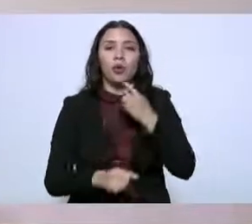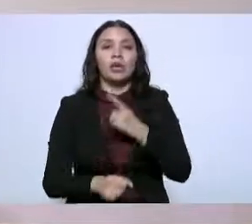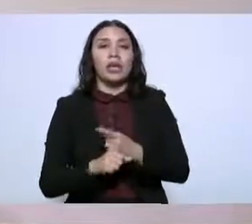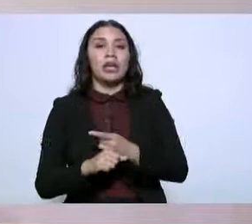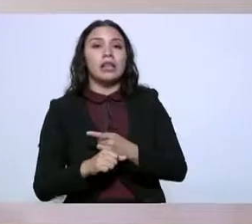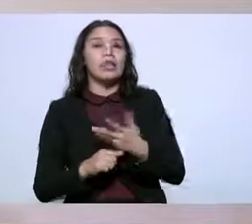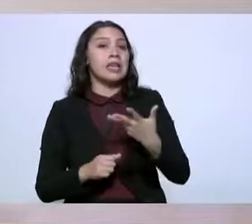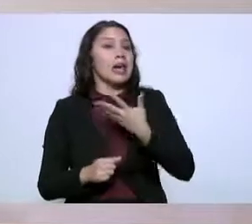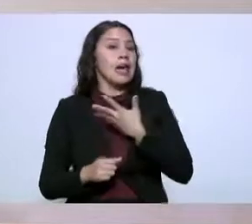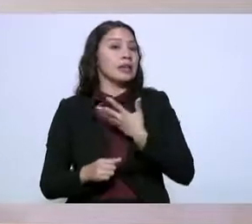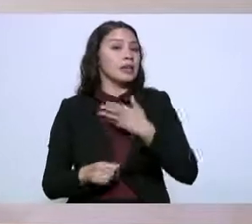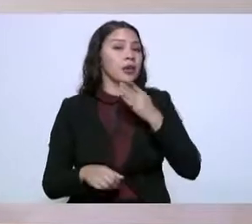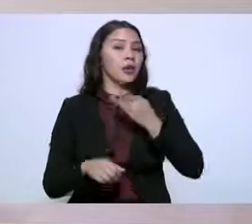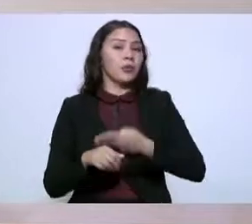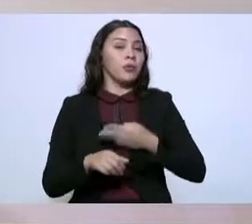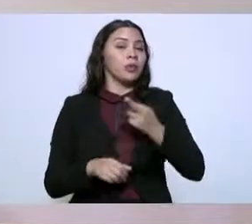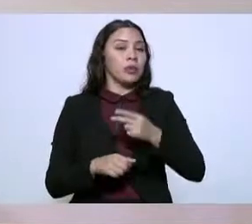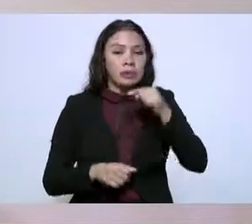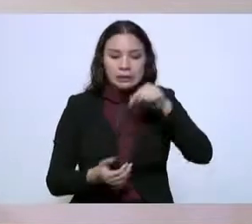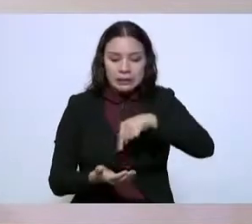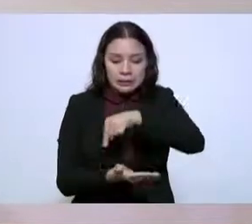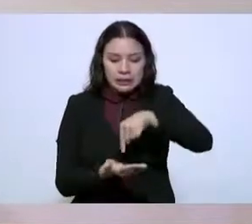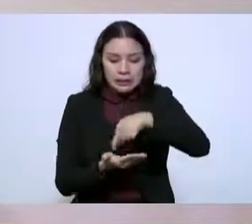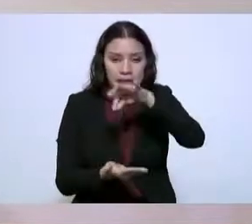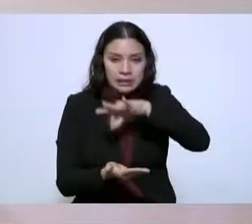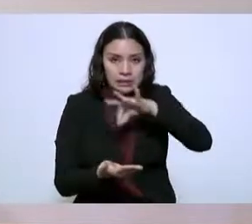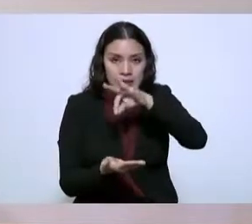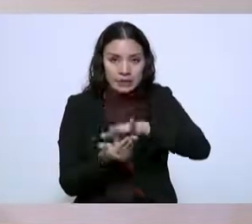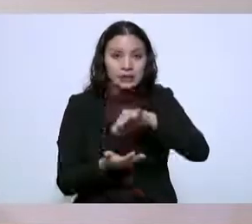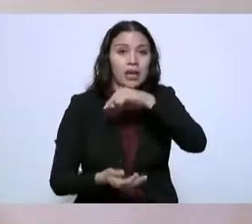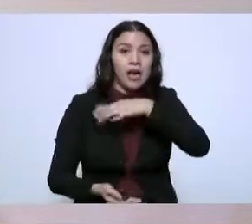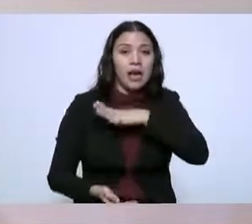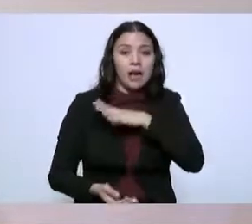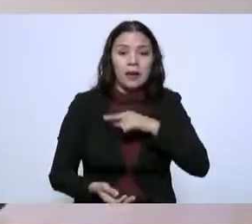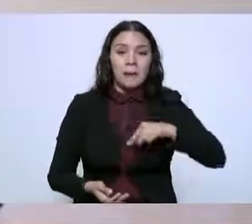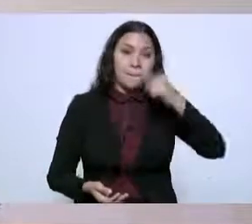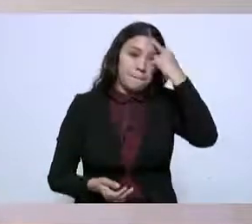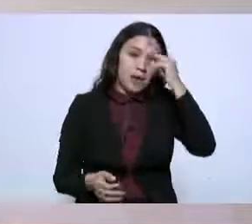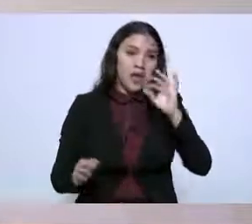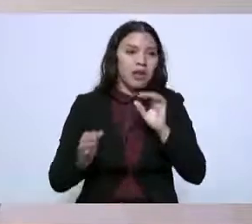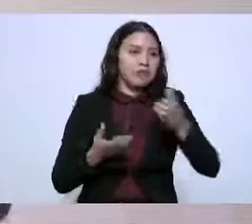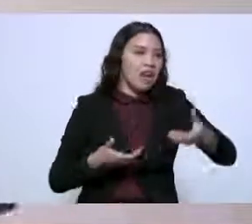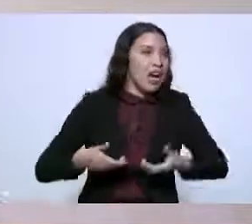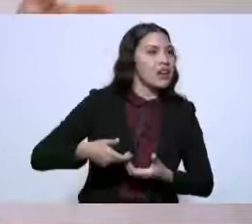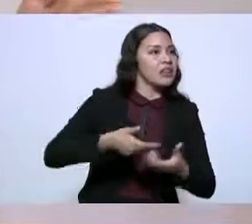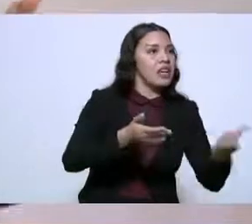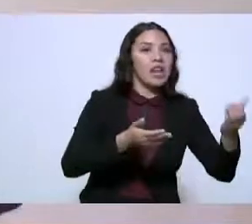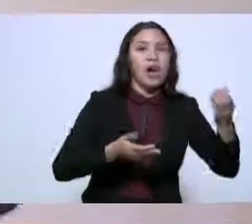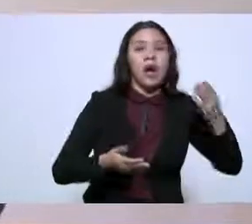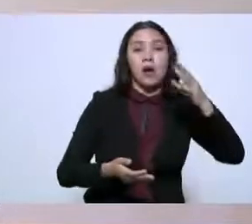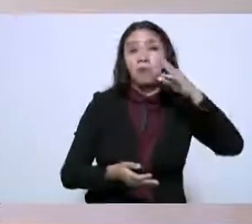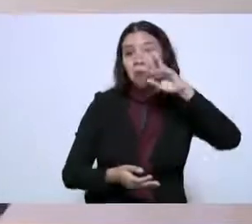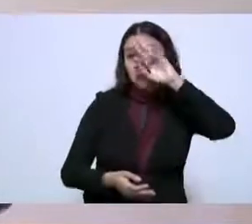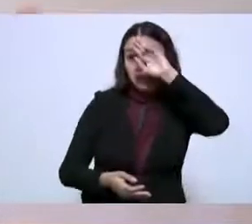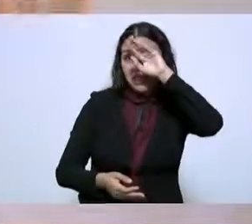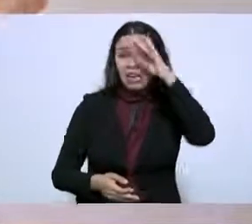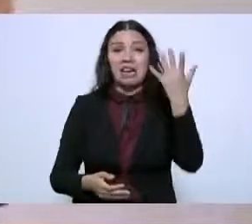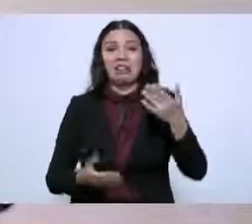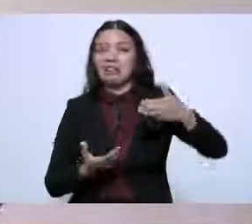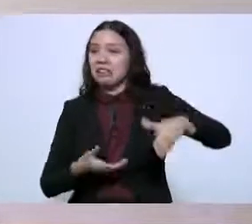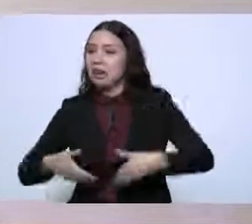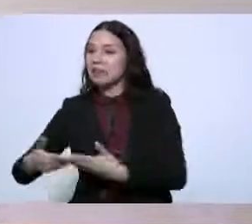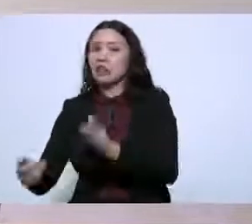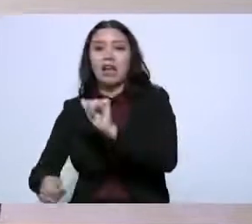el punto, en el centro, tanto de la carretera de Monterrey a Altamira y que